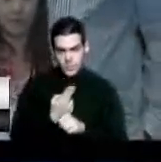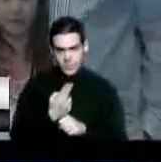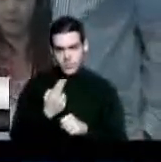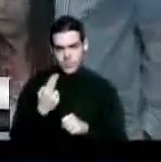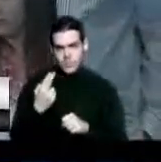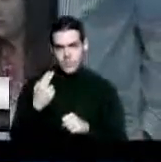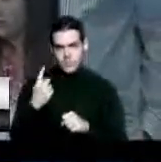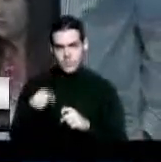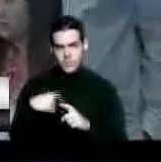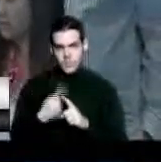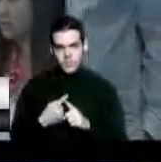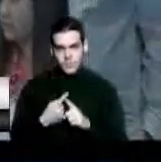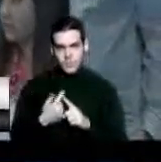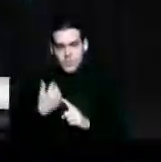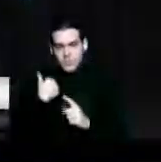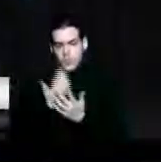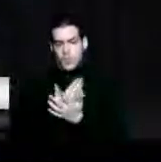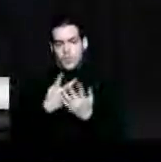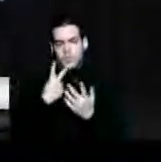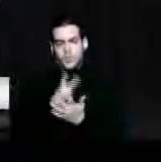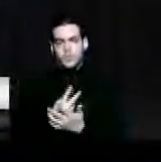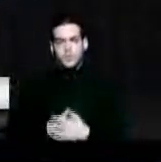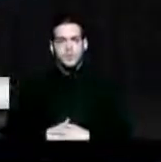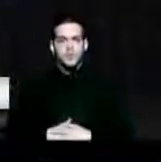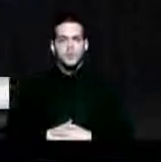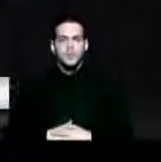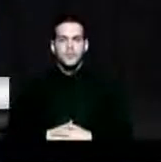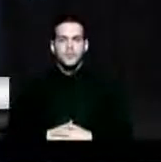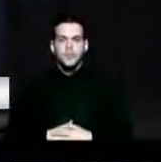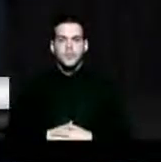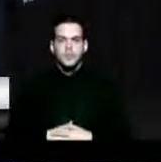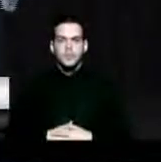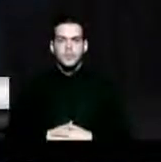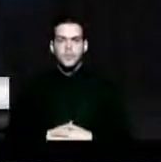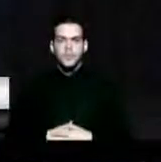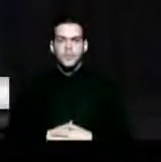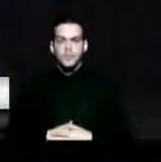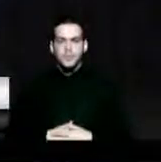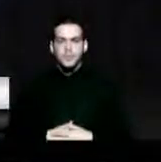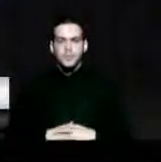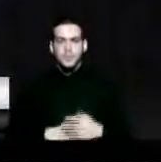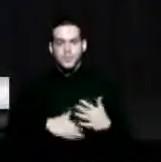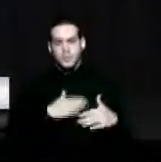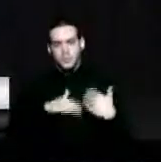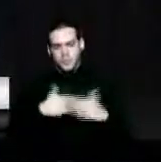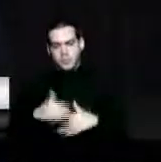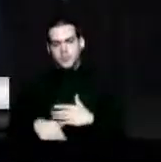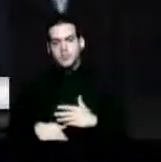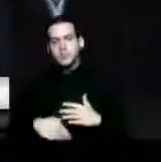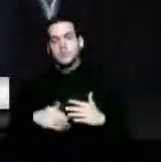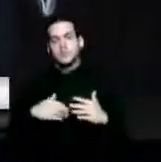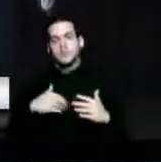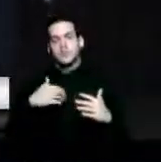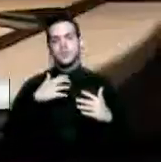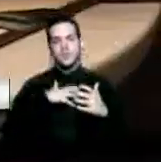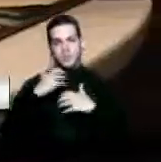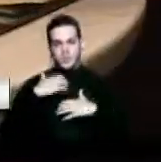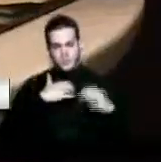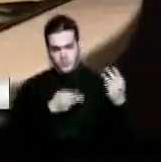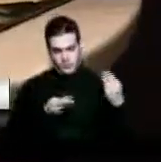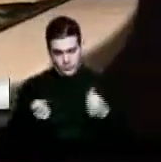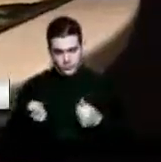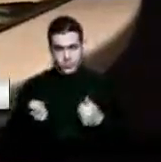nuevo presupuesto. Como medida para acelerar el trámite de las denuncias se están cambiando los